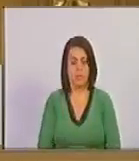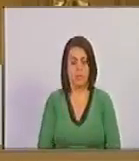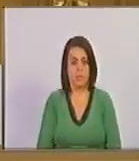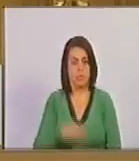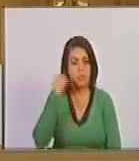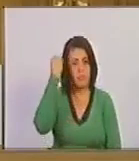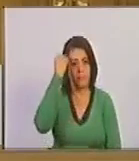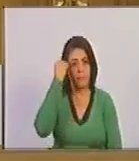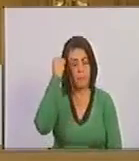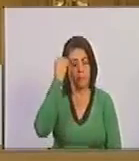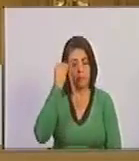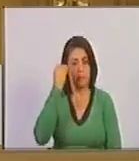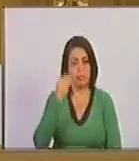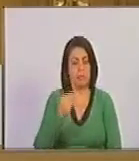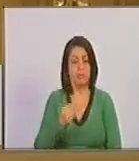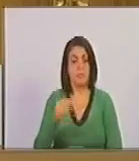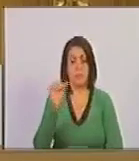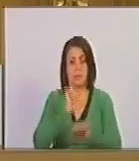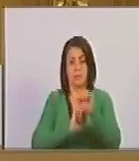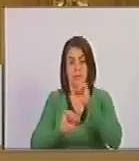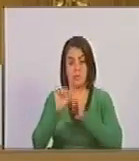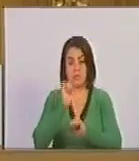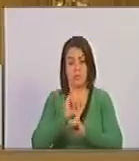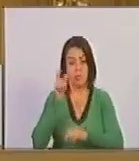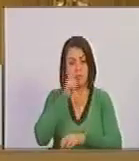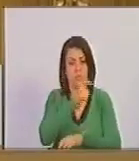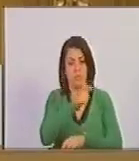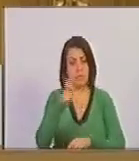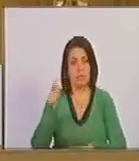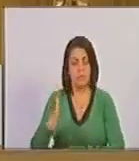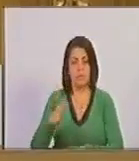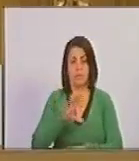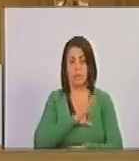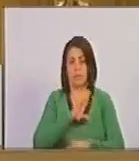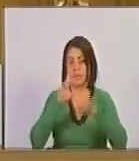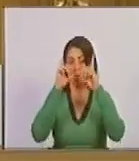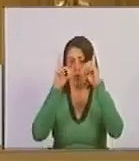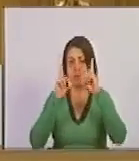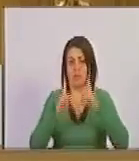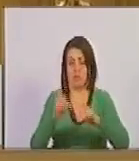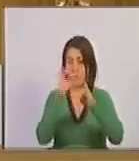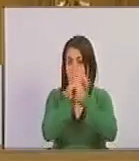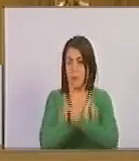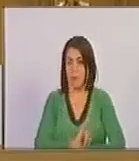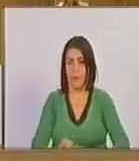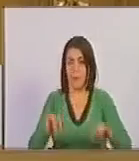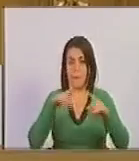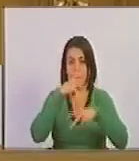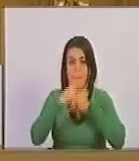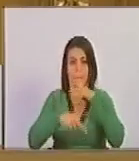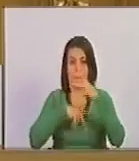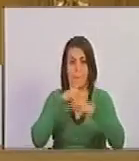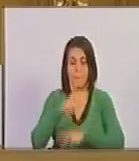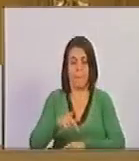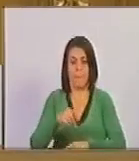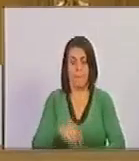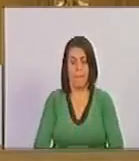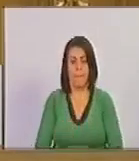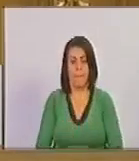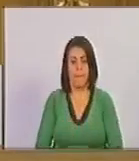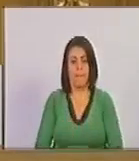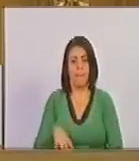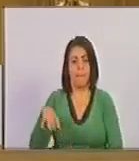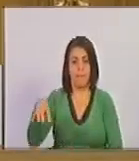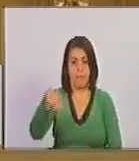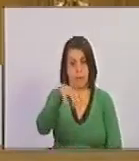considerando que en defensa de la soberanía, la autodeterminación, la independencia política de los Estados